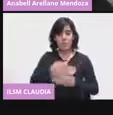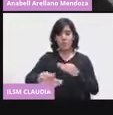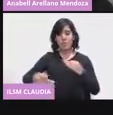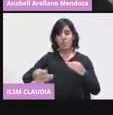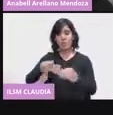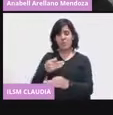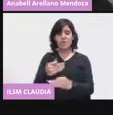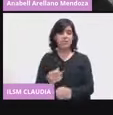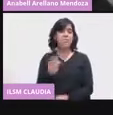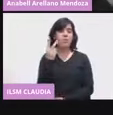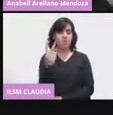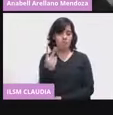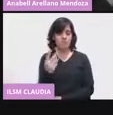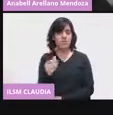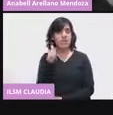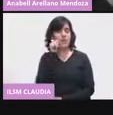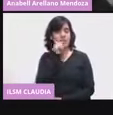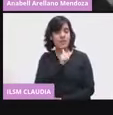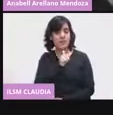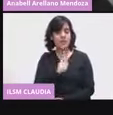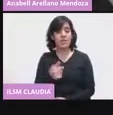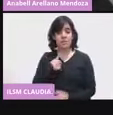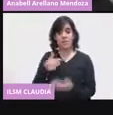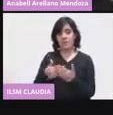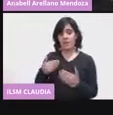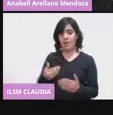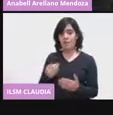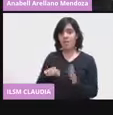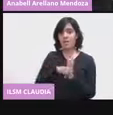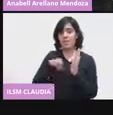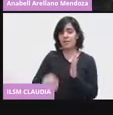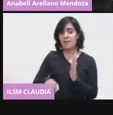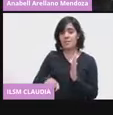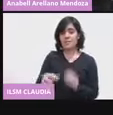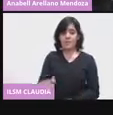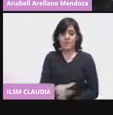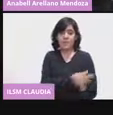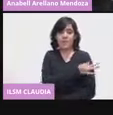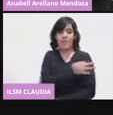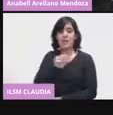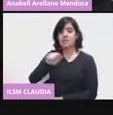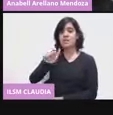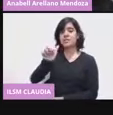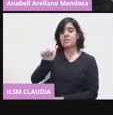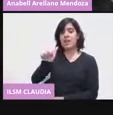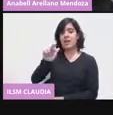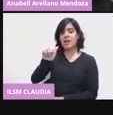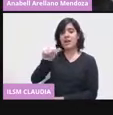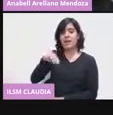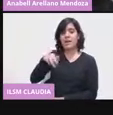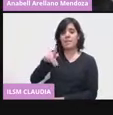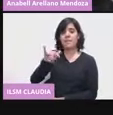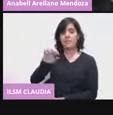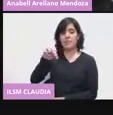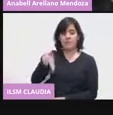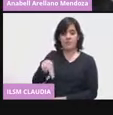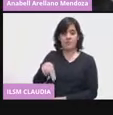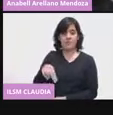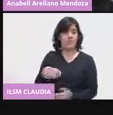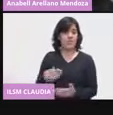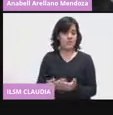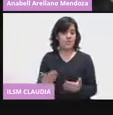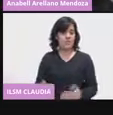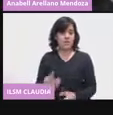puse el ejemplo de la vacuna del sarampión, que las vacunas se comienzan a aplicar y posteriormente se sabe